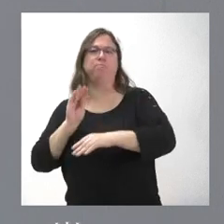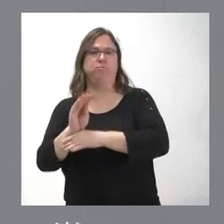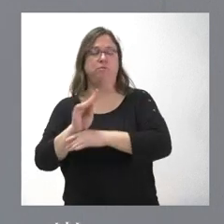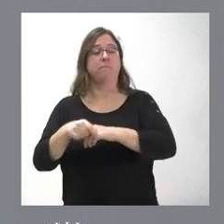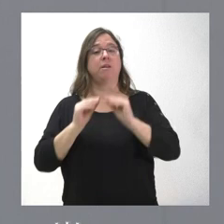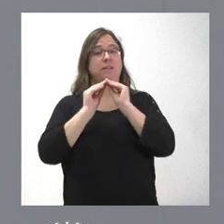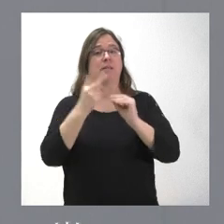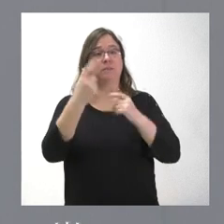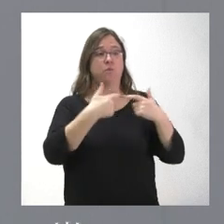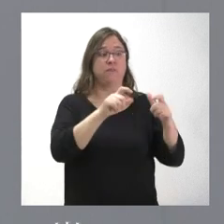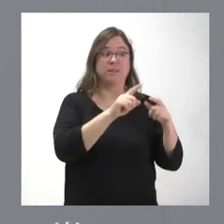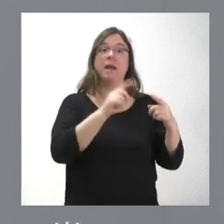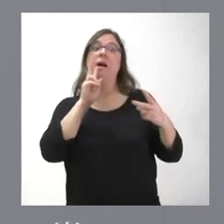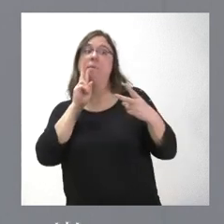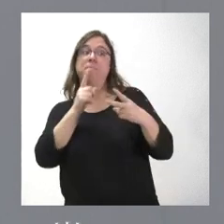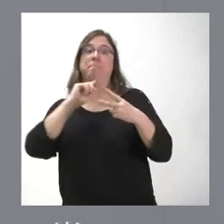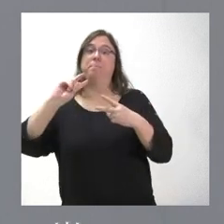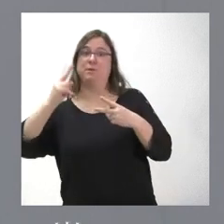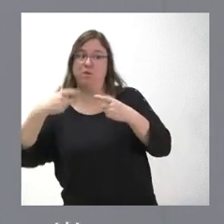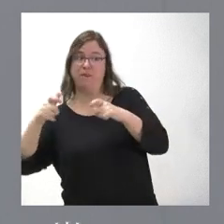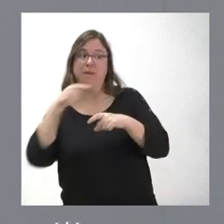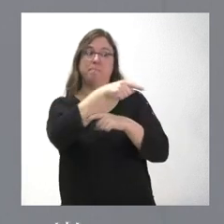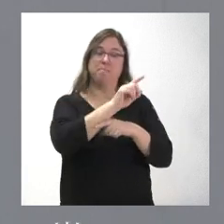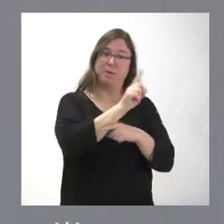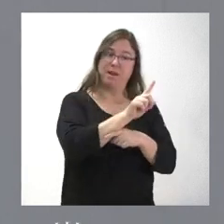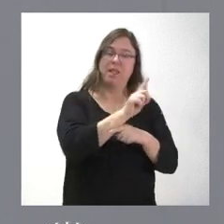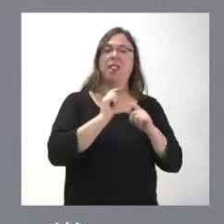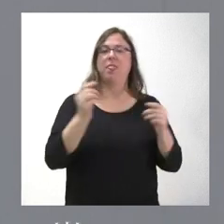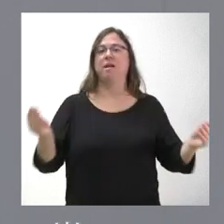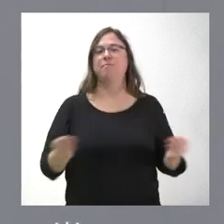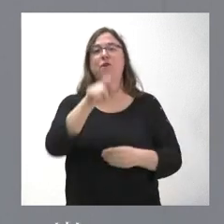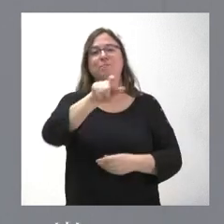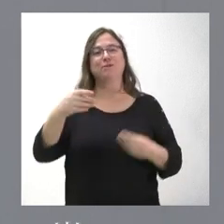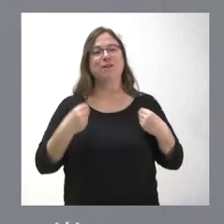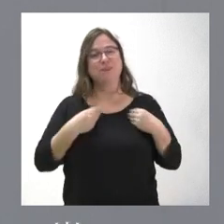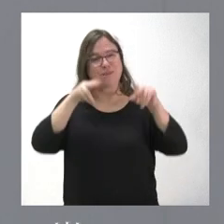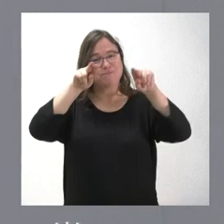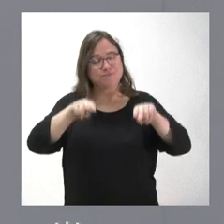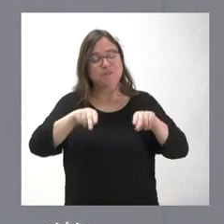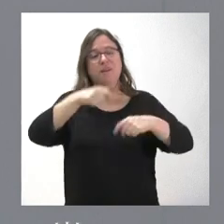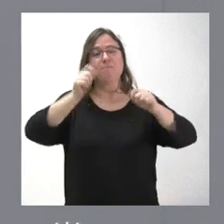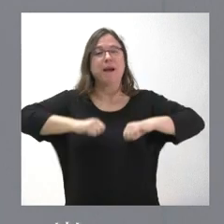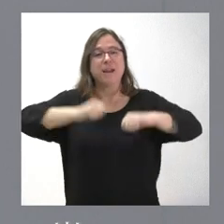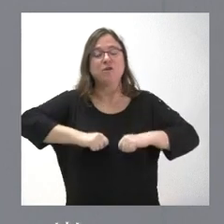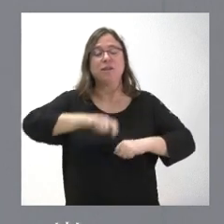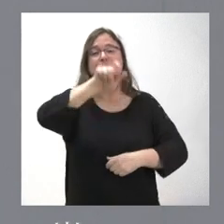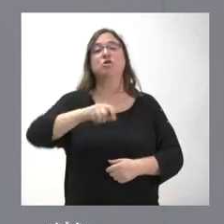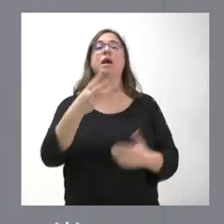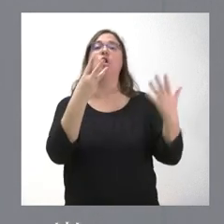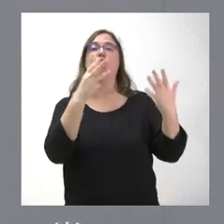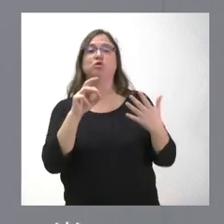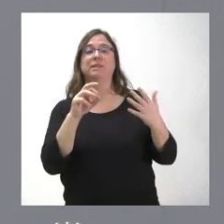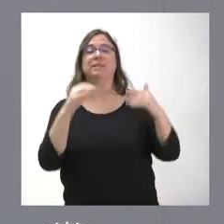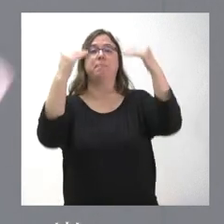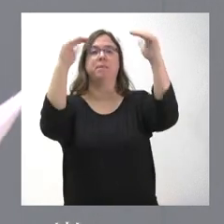fase, junto con la primera, va a permitir mejorar la vida de las 80 personas que residen en estas plantas, 20 por cada